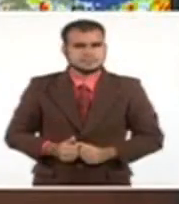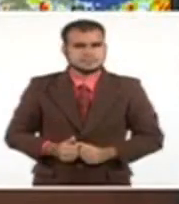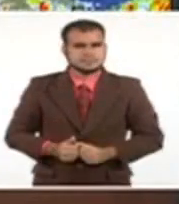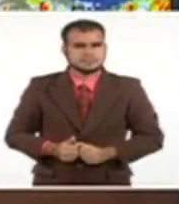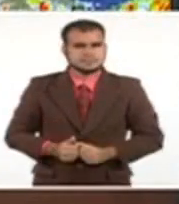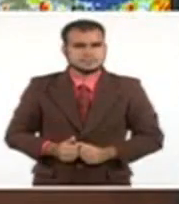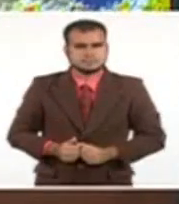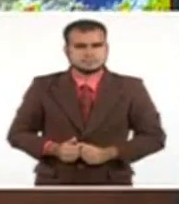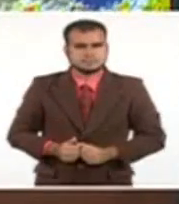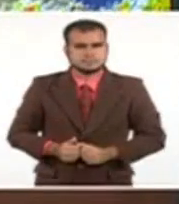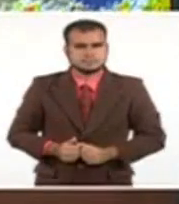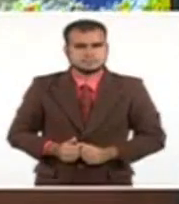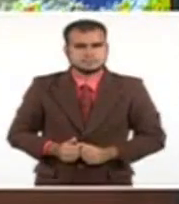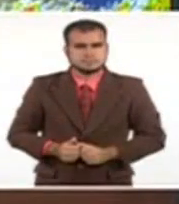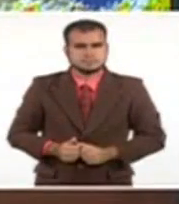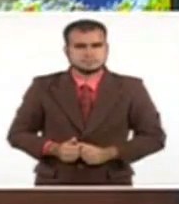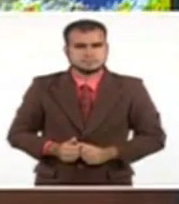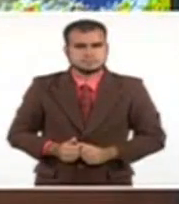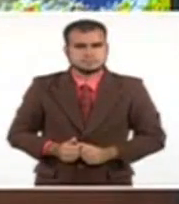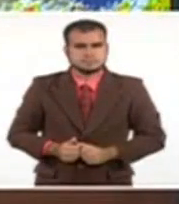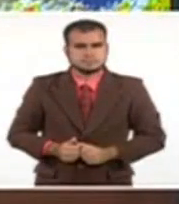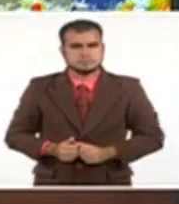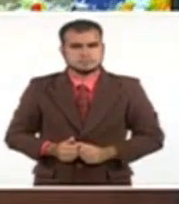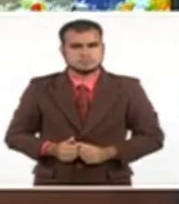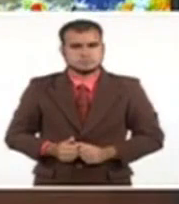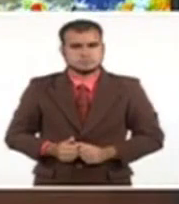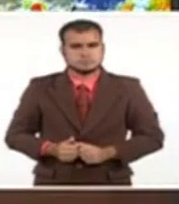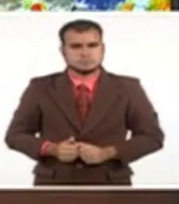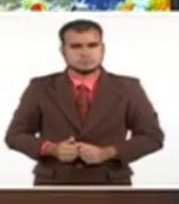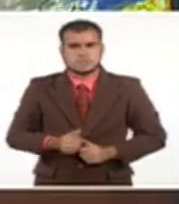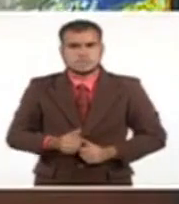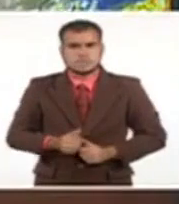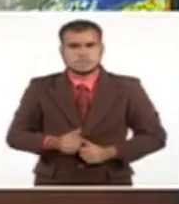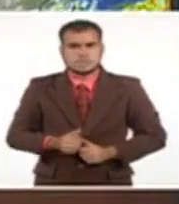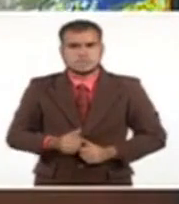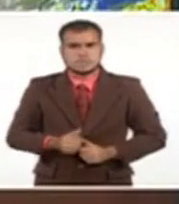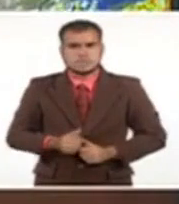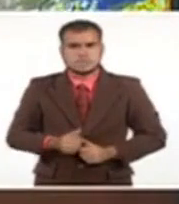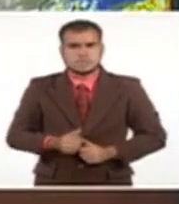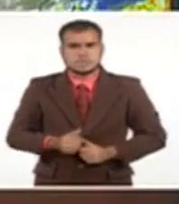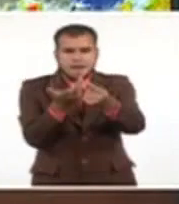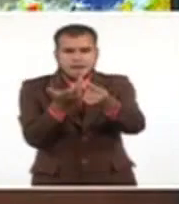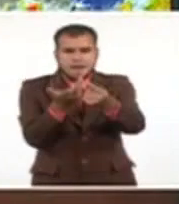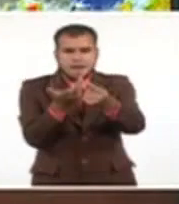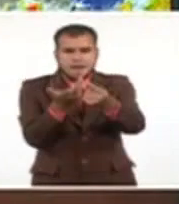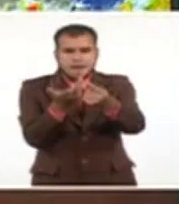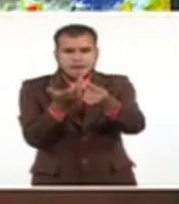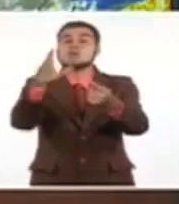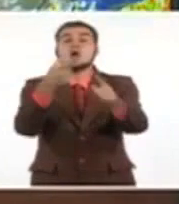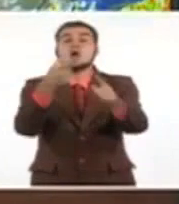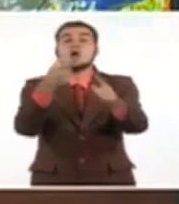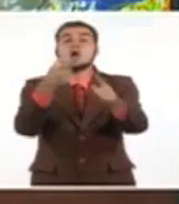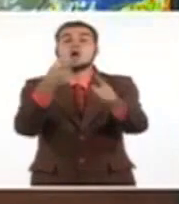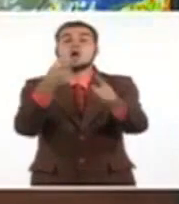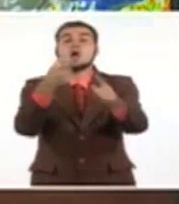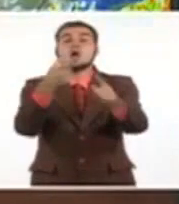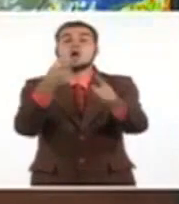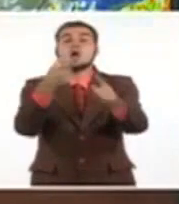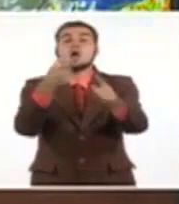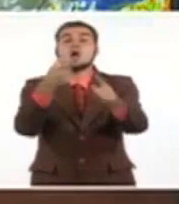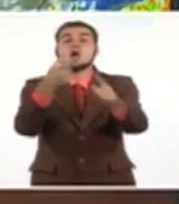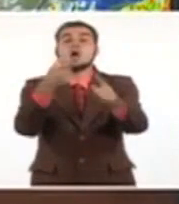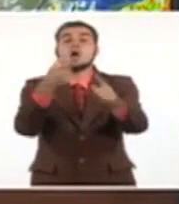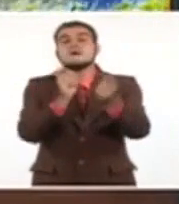225 kilómetros al sudeste de Cabo Cruz, en la